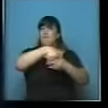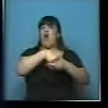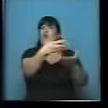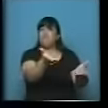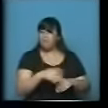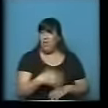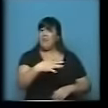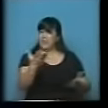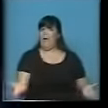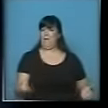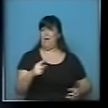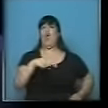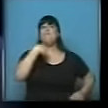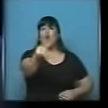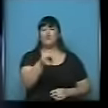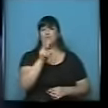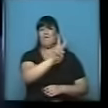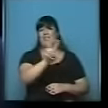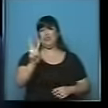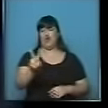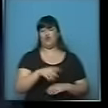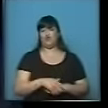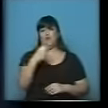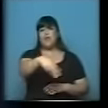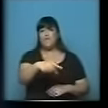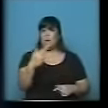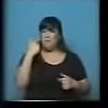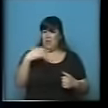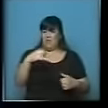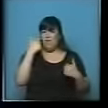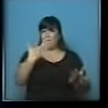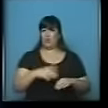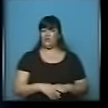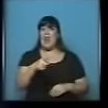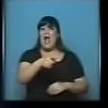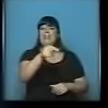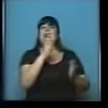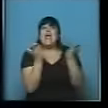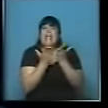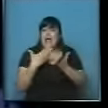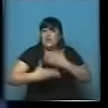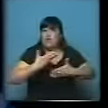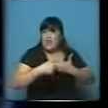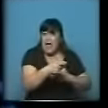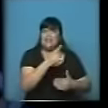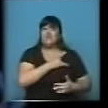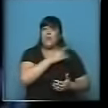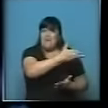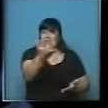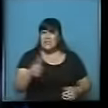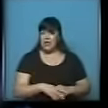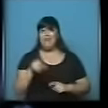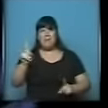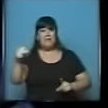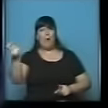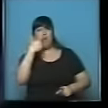oportunidad, el próximo 22 de noviembre, allí donde los estudiantes universitarios de estas universidades que él